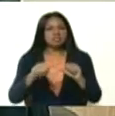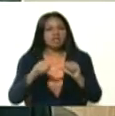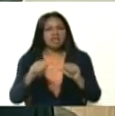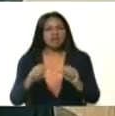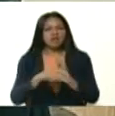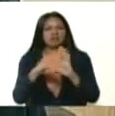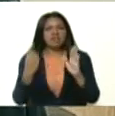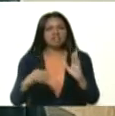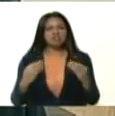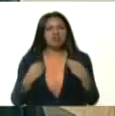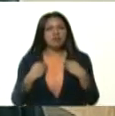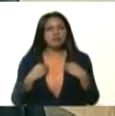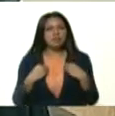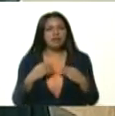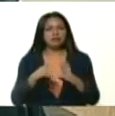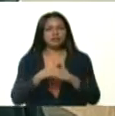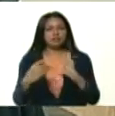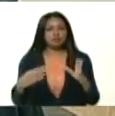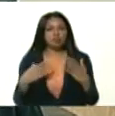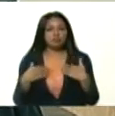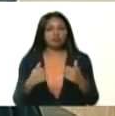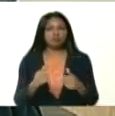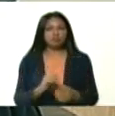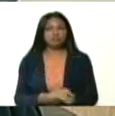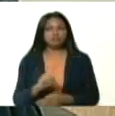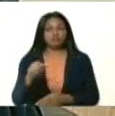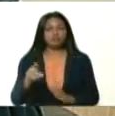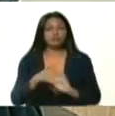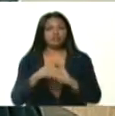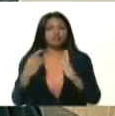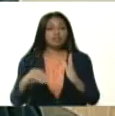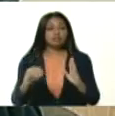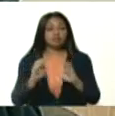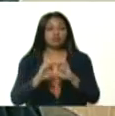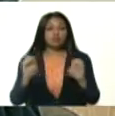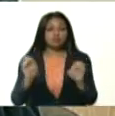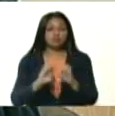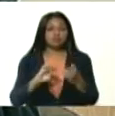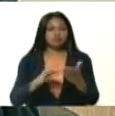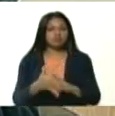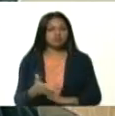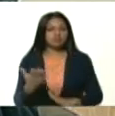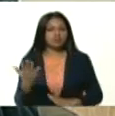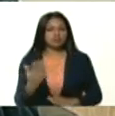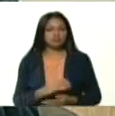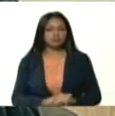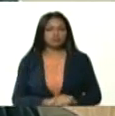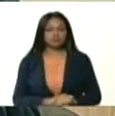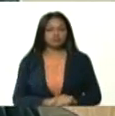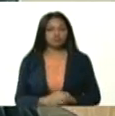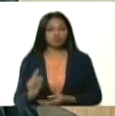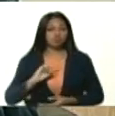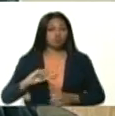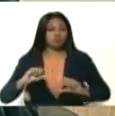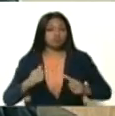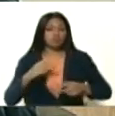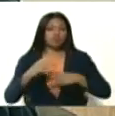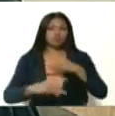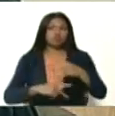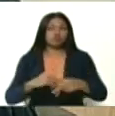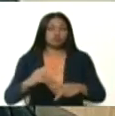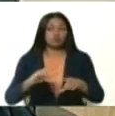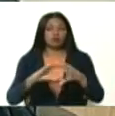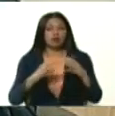a la vida, el derecho a la salud, pero también preservando el derecho a la educación. Por eso, nosotros iniciamos un proceso de